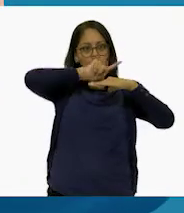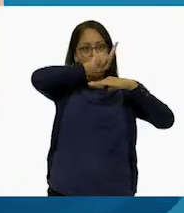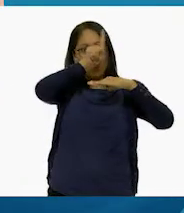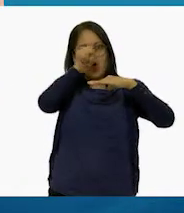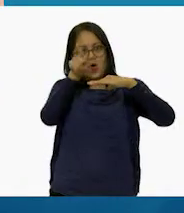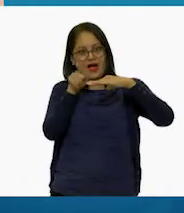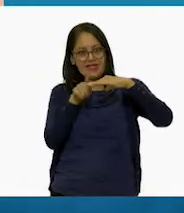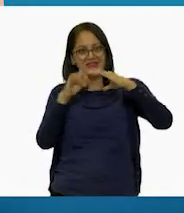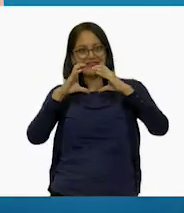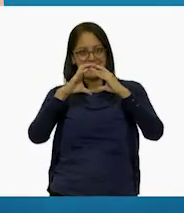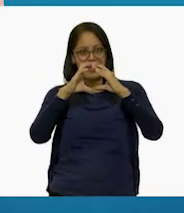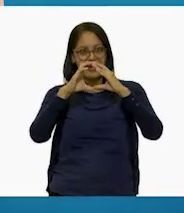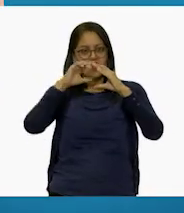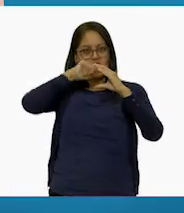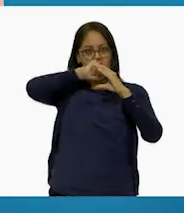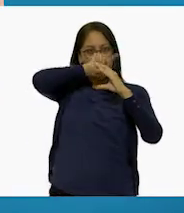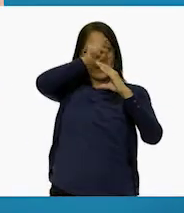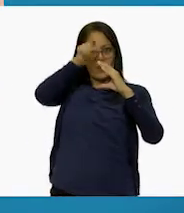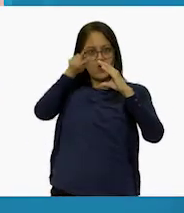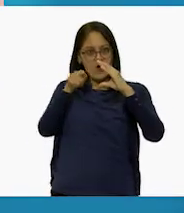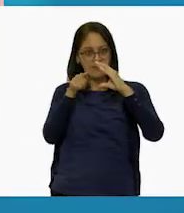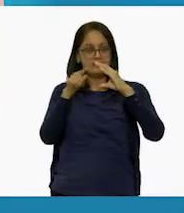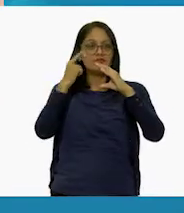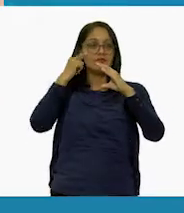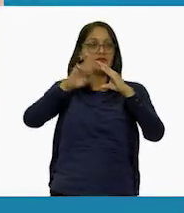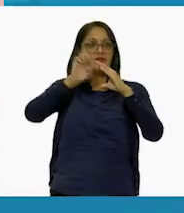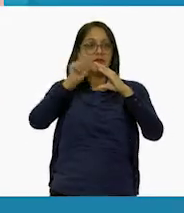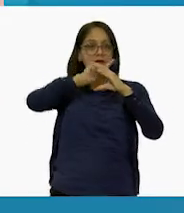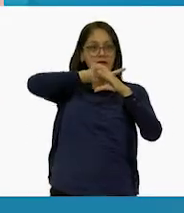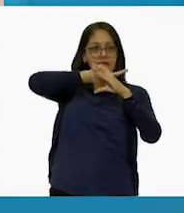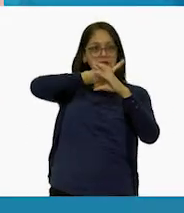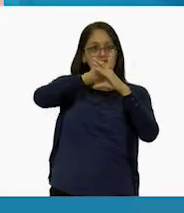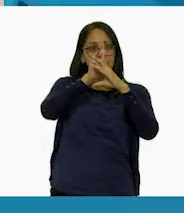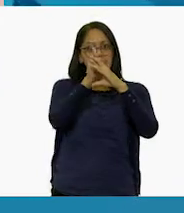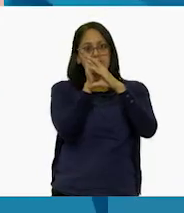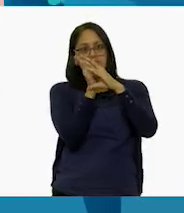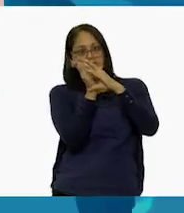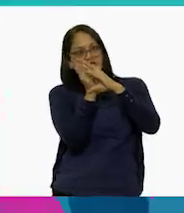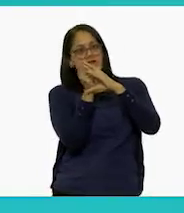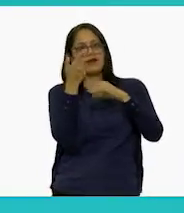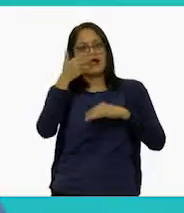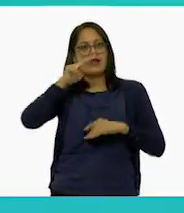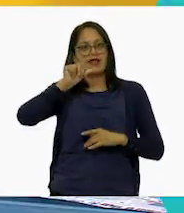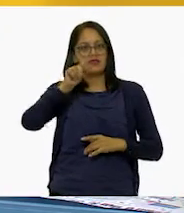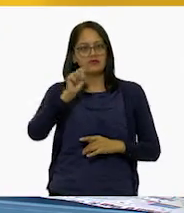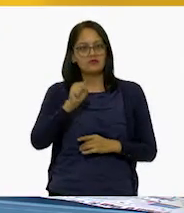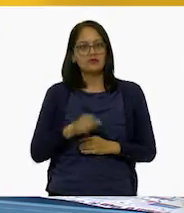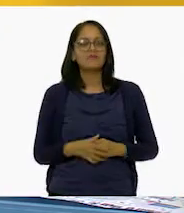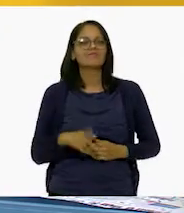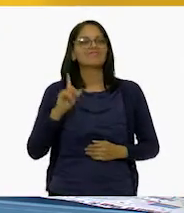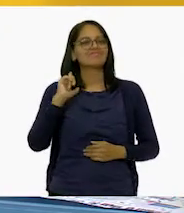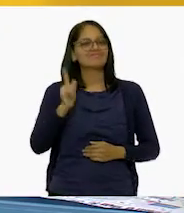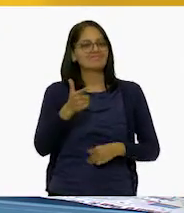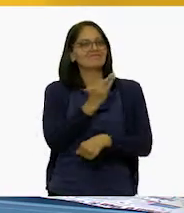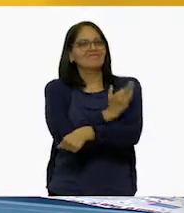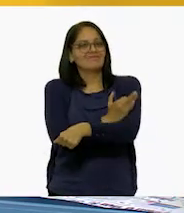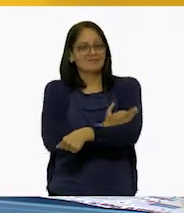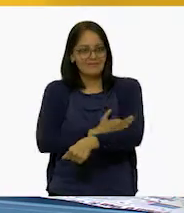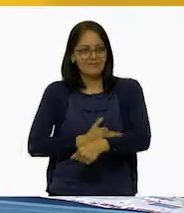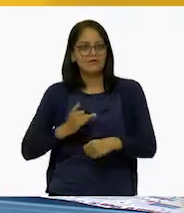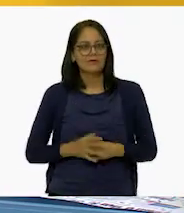Entonces, la posición de algo o alguien se indica en grados, Larisa. Ahora entiendo, pero